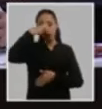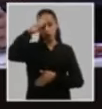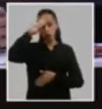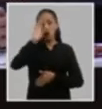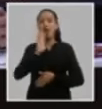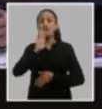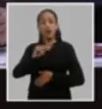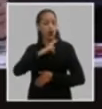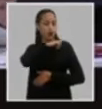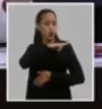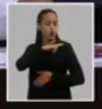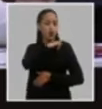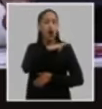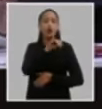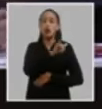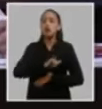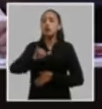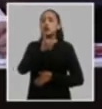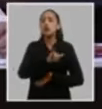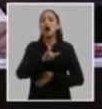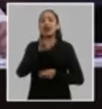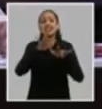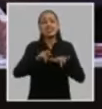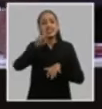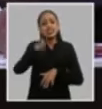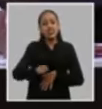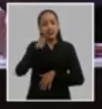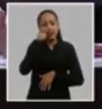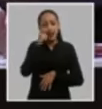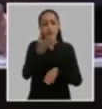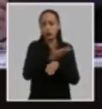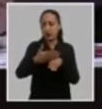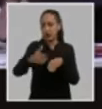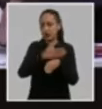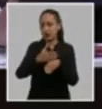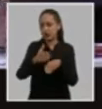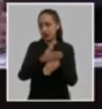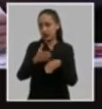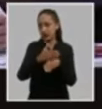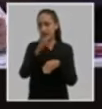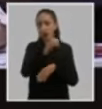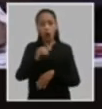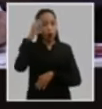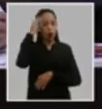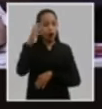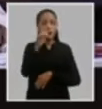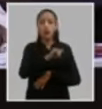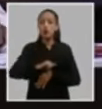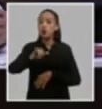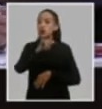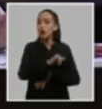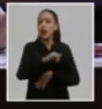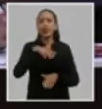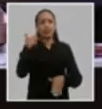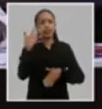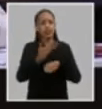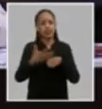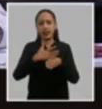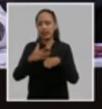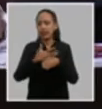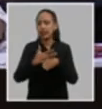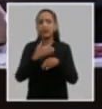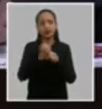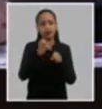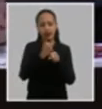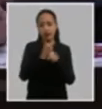cuadros los secretarios de núcleo de distintas de distintas instancias de distintas actividades fue